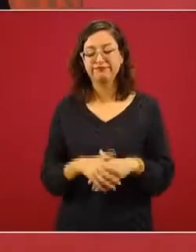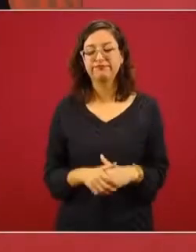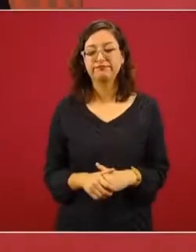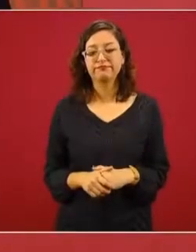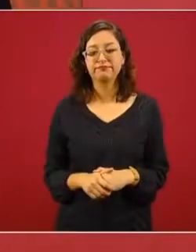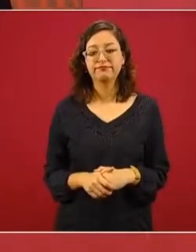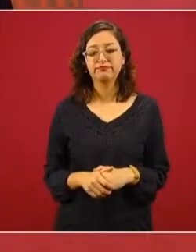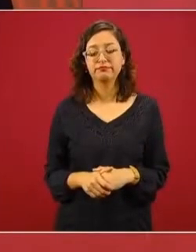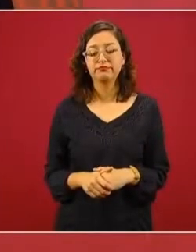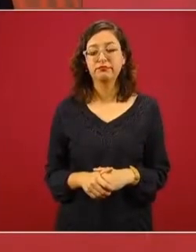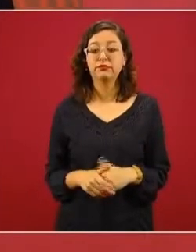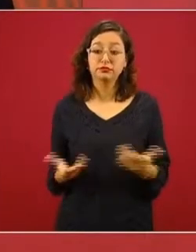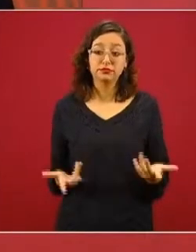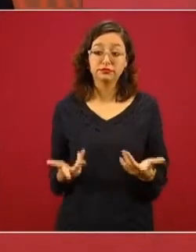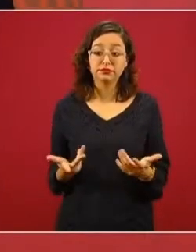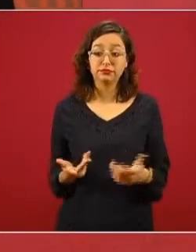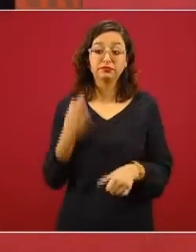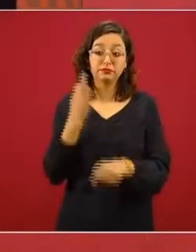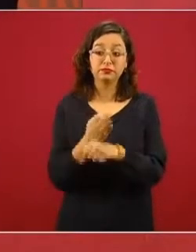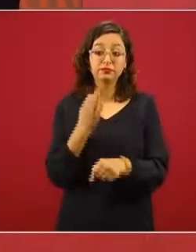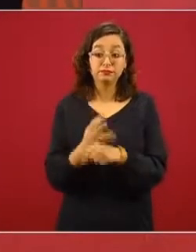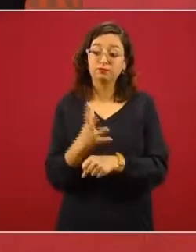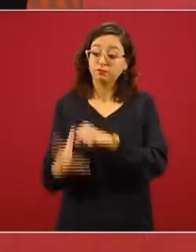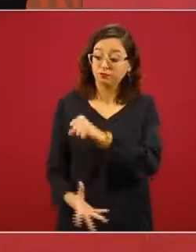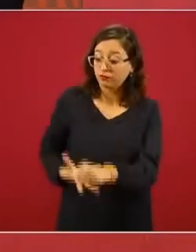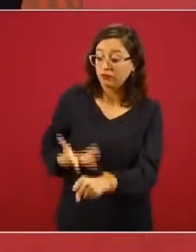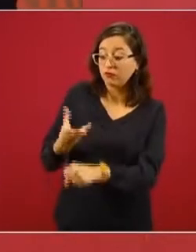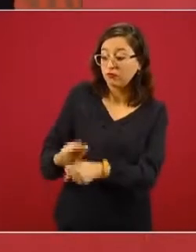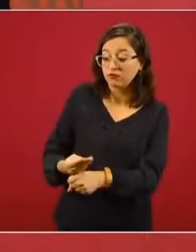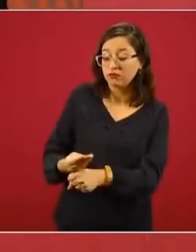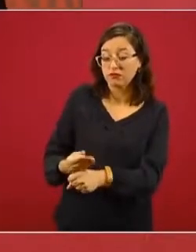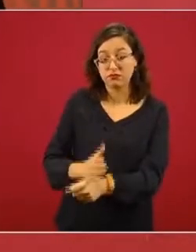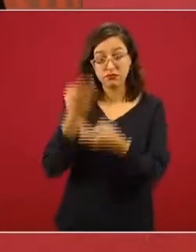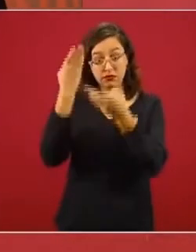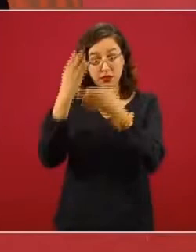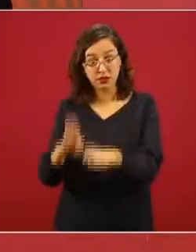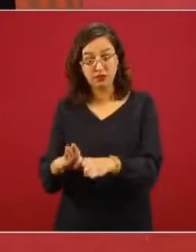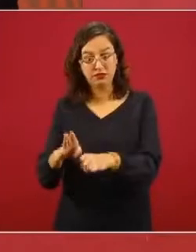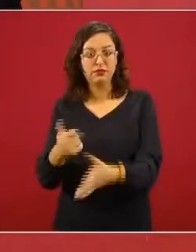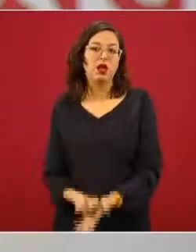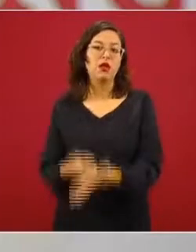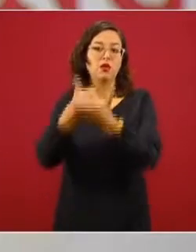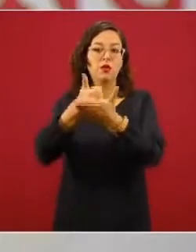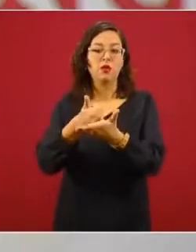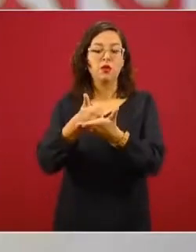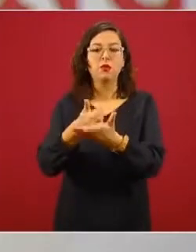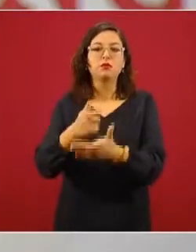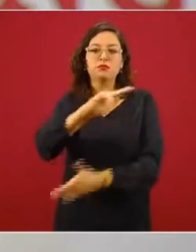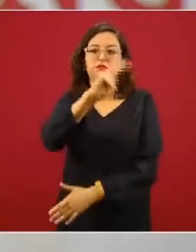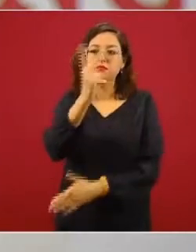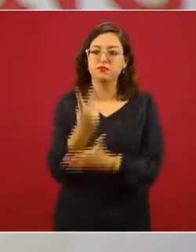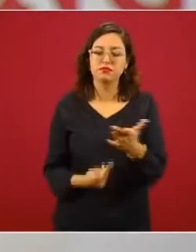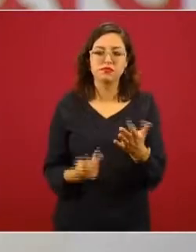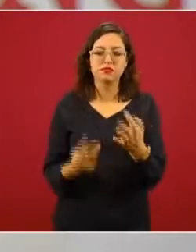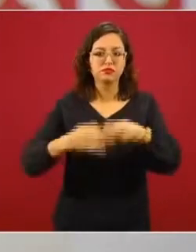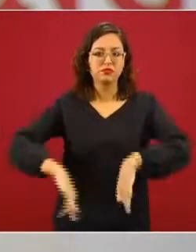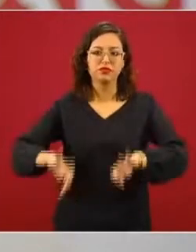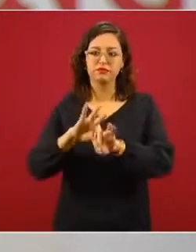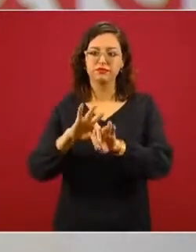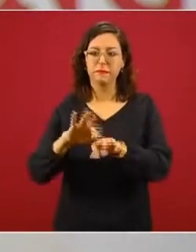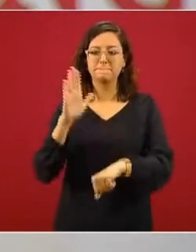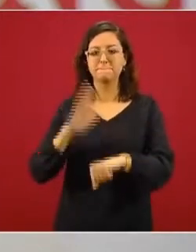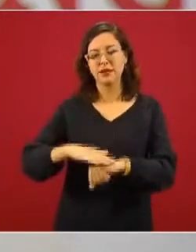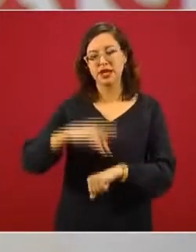un instrumento adicional que viene a facilitar un programa muy importante en una edad